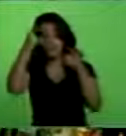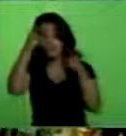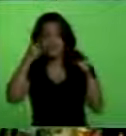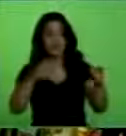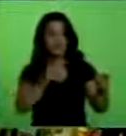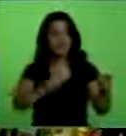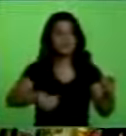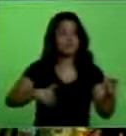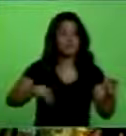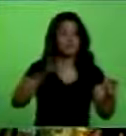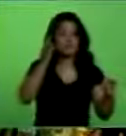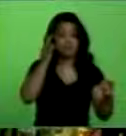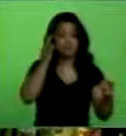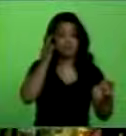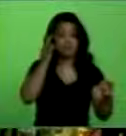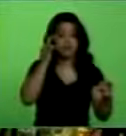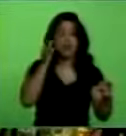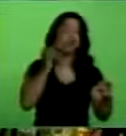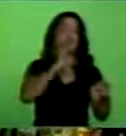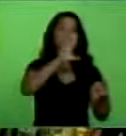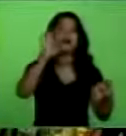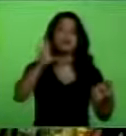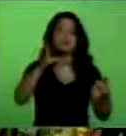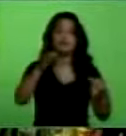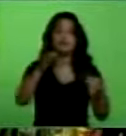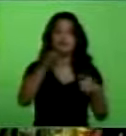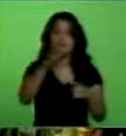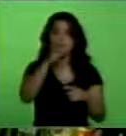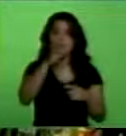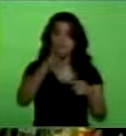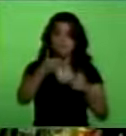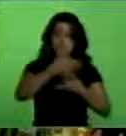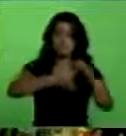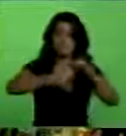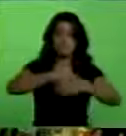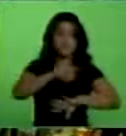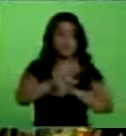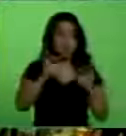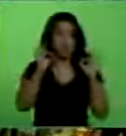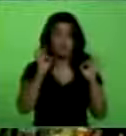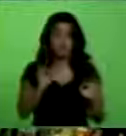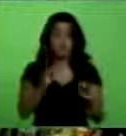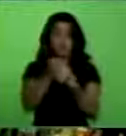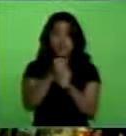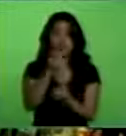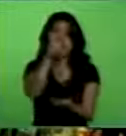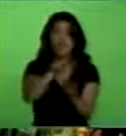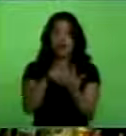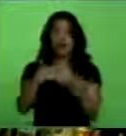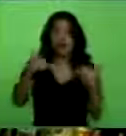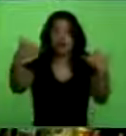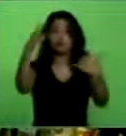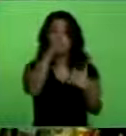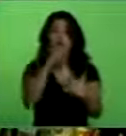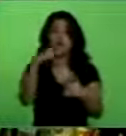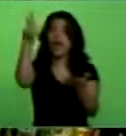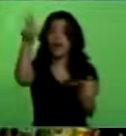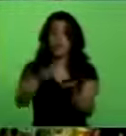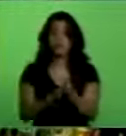presidentas y presidentes de los países del Banco del Sur esperar la aprobación del Congreso de Brasil.